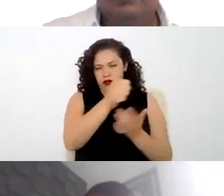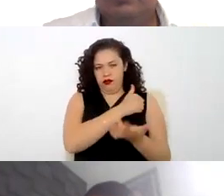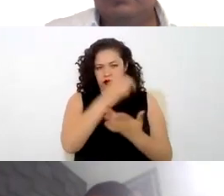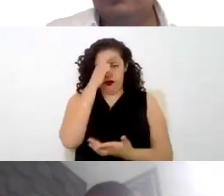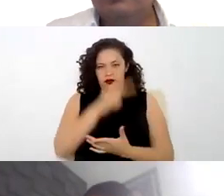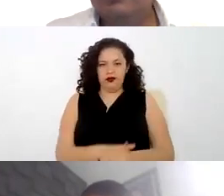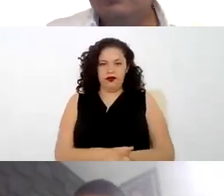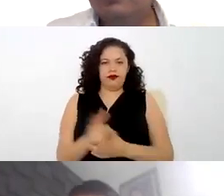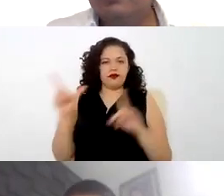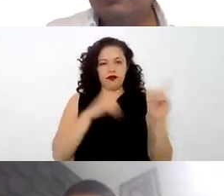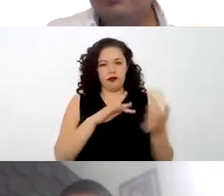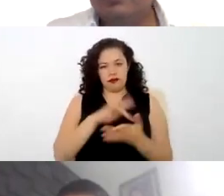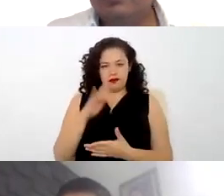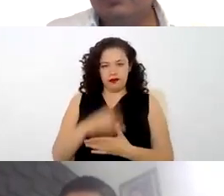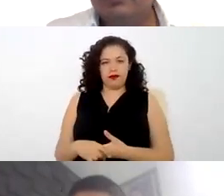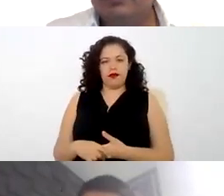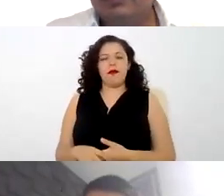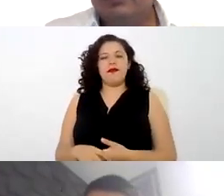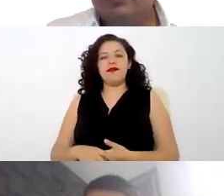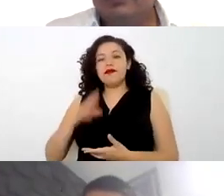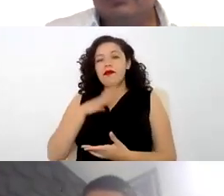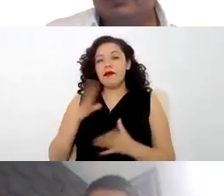Gracias. Tenemos muchas colaboraciones,